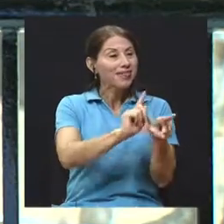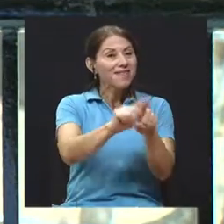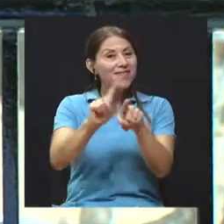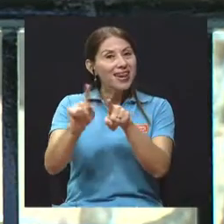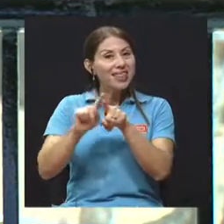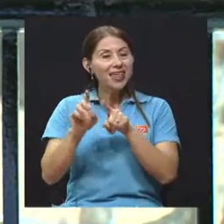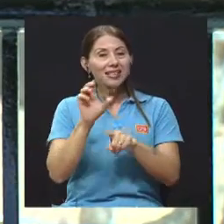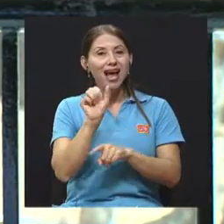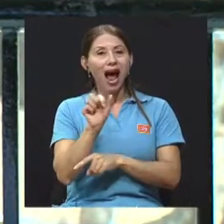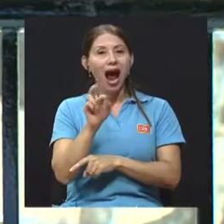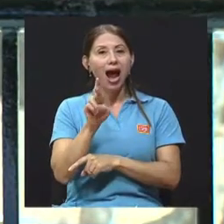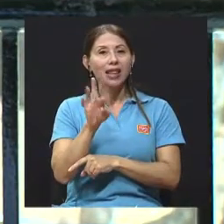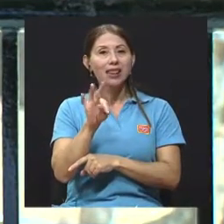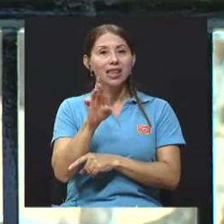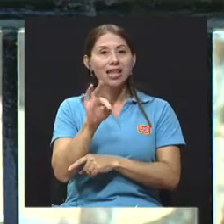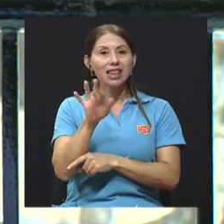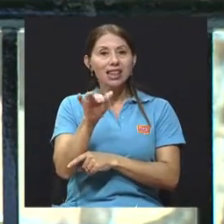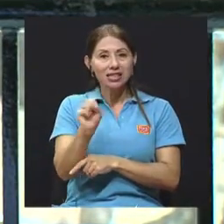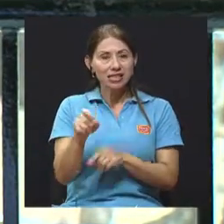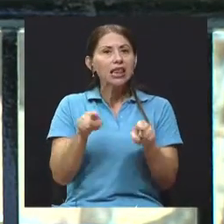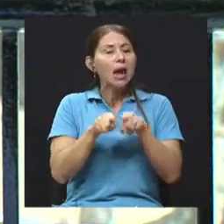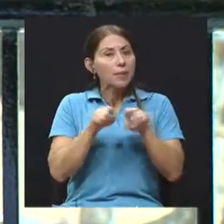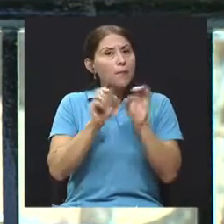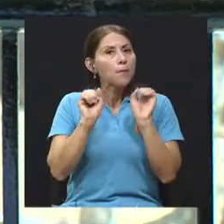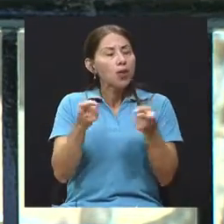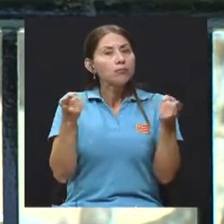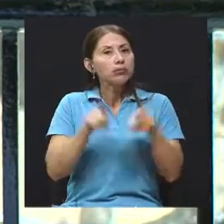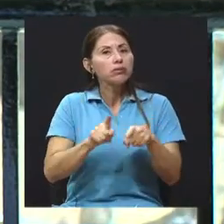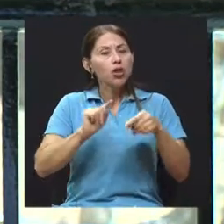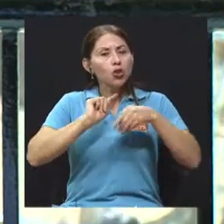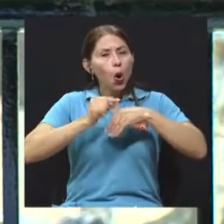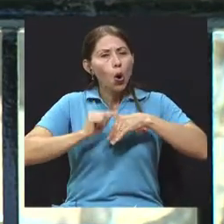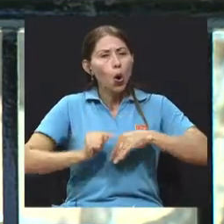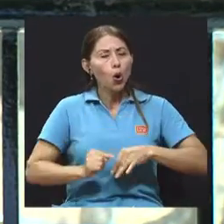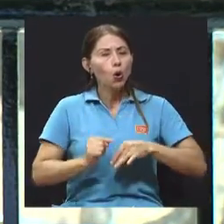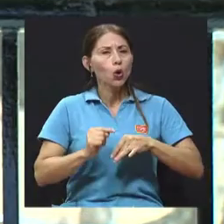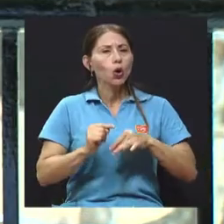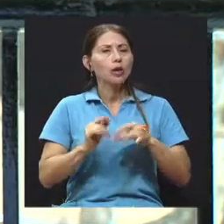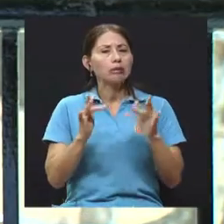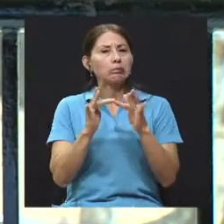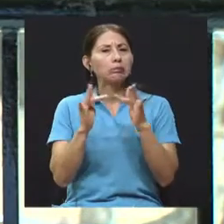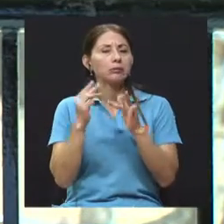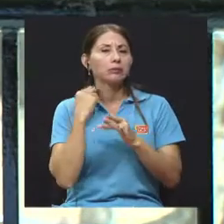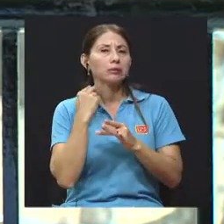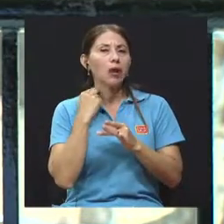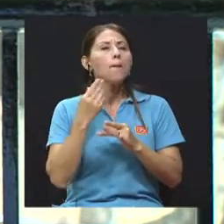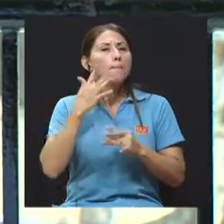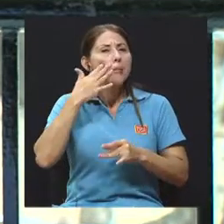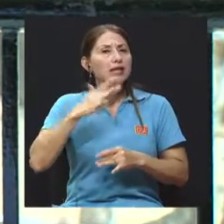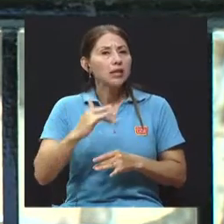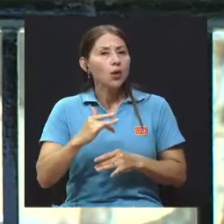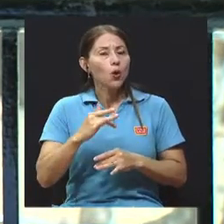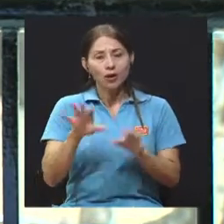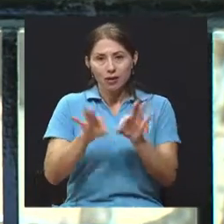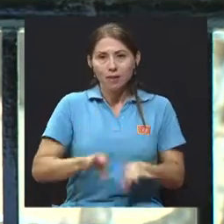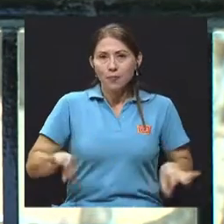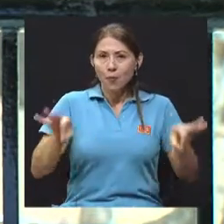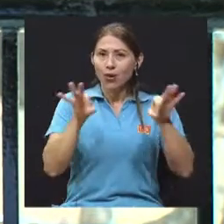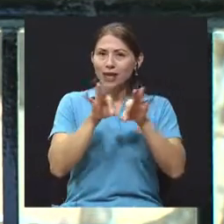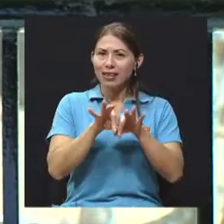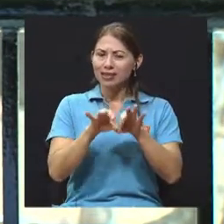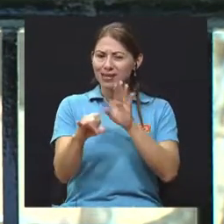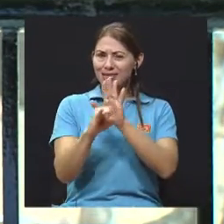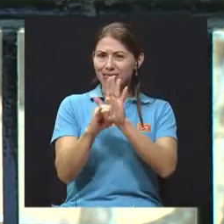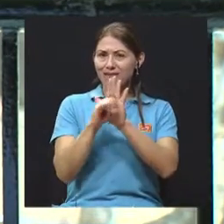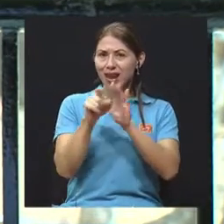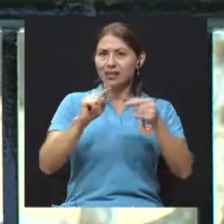artritis, también pueden producir dolor articular muy similar. Lo importante es diferenciar el tipo de dolor. Usualmente en el lupus nosotros buscamos